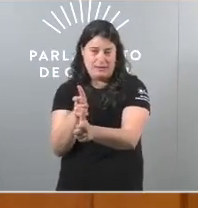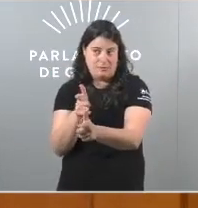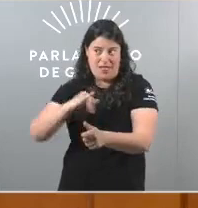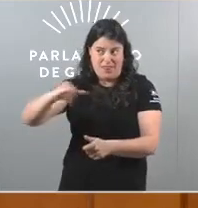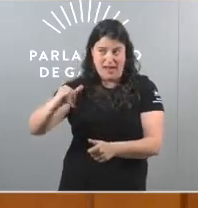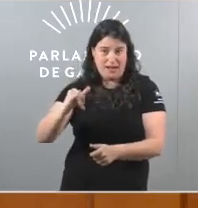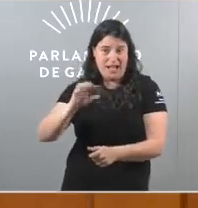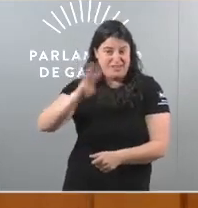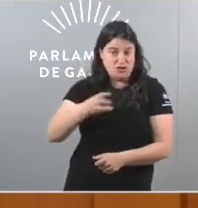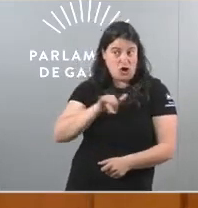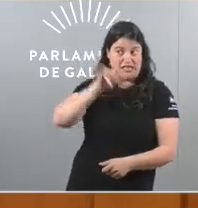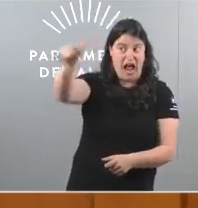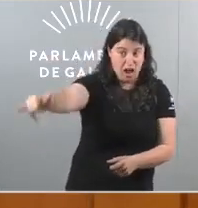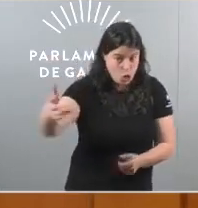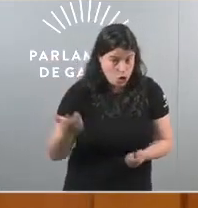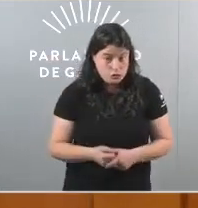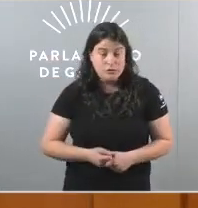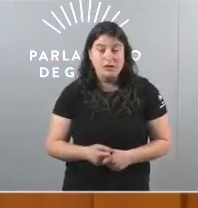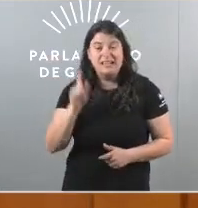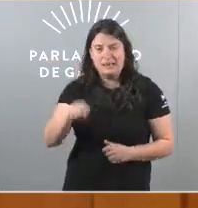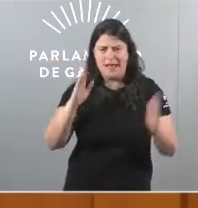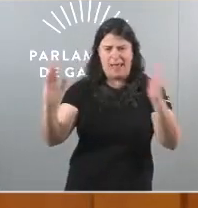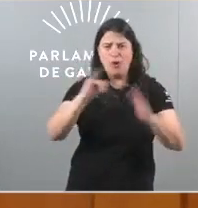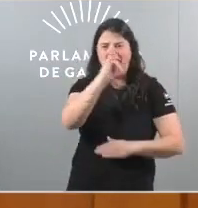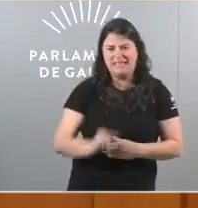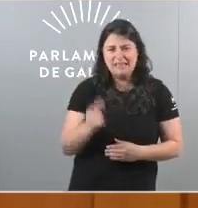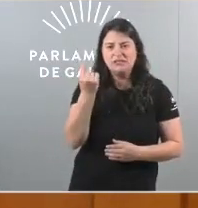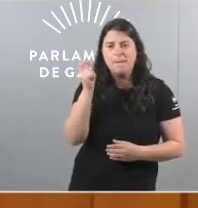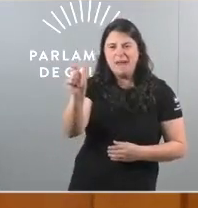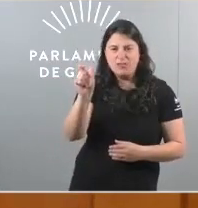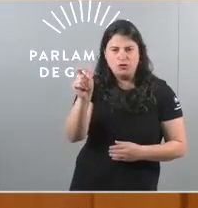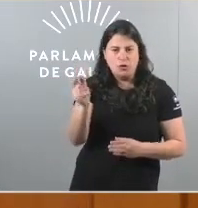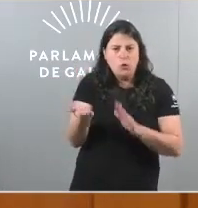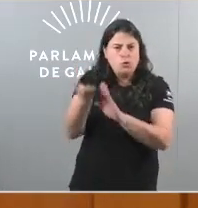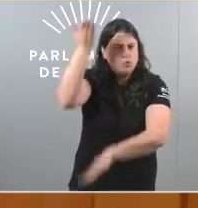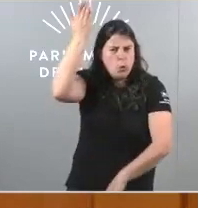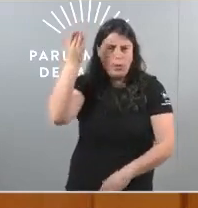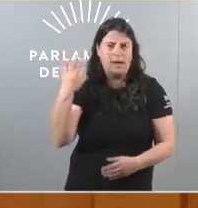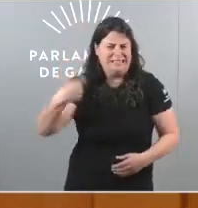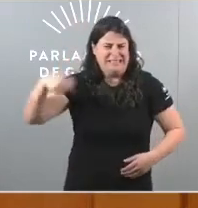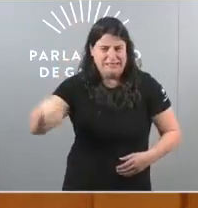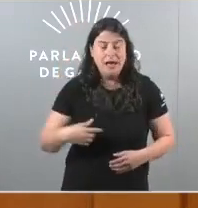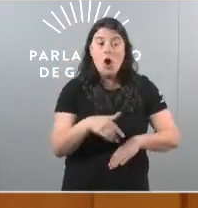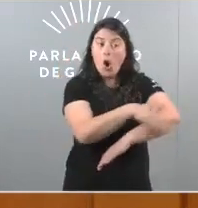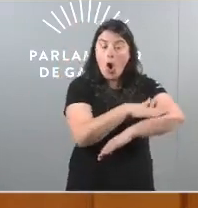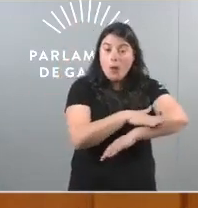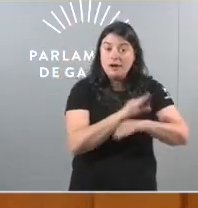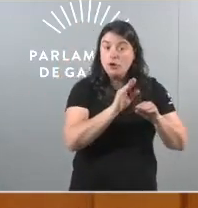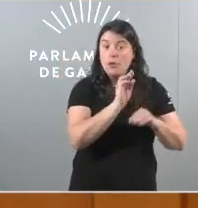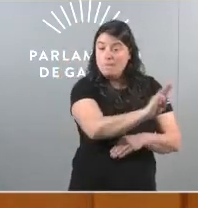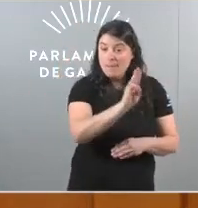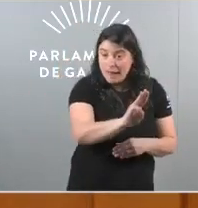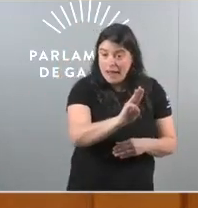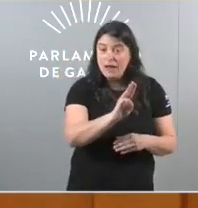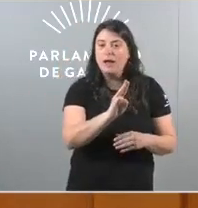e dunha crise de prezos dunha suba de prezos nunha Galiza na que xa o goberno do Partido Popular deixa